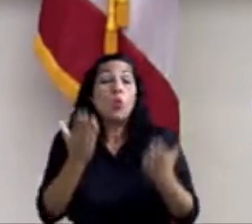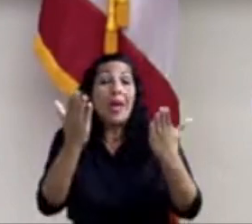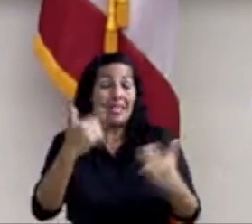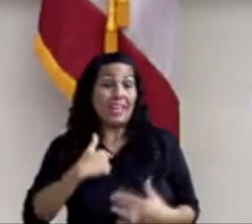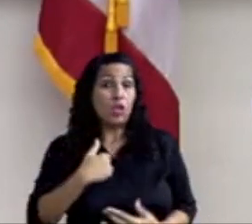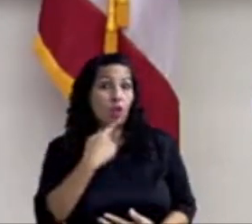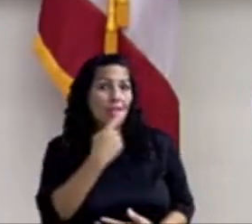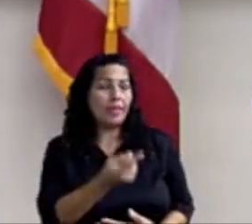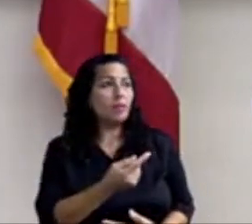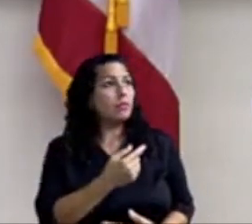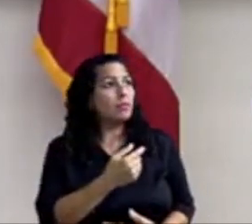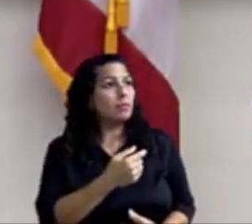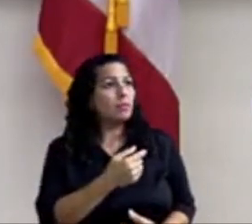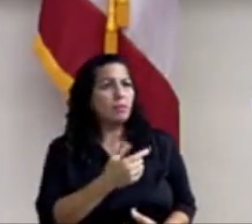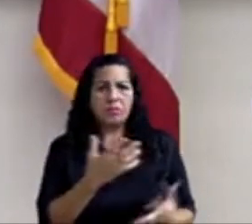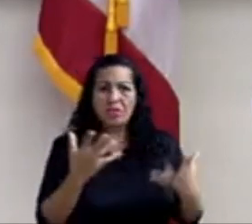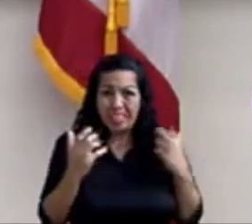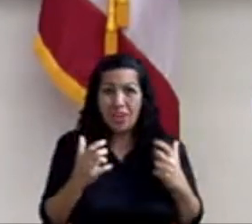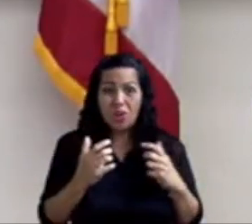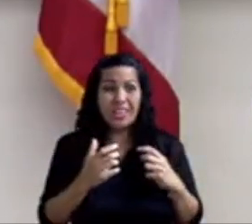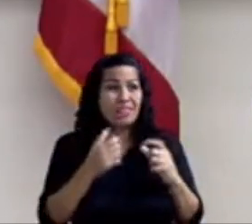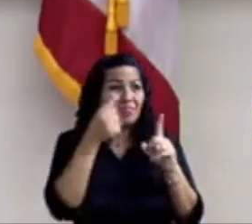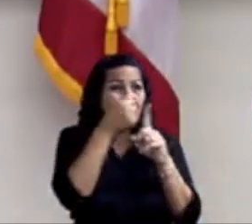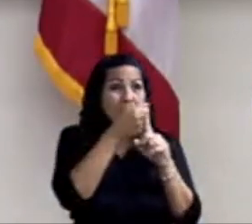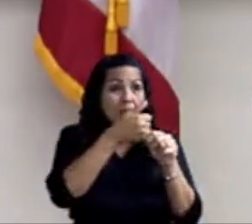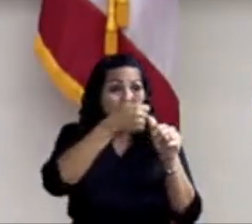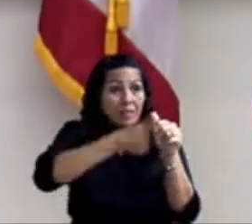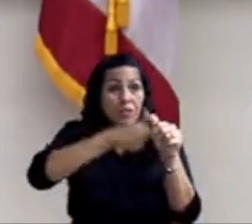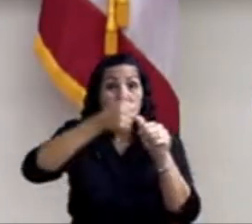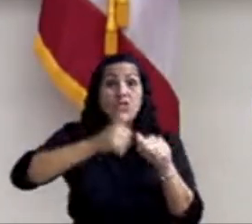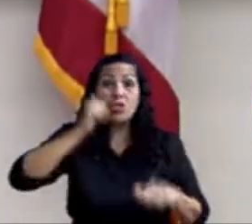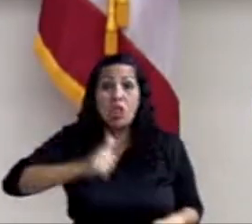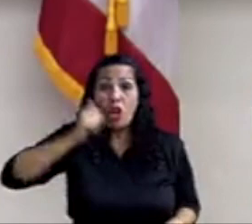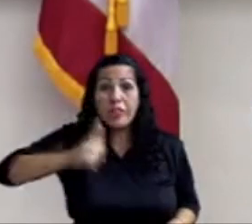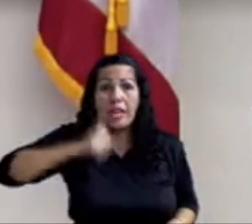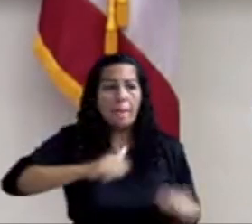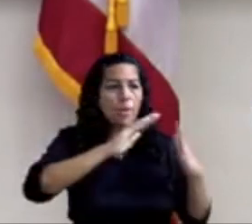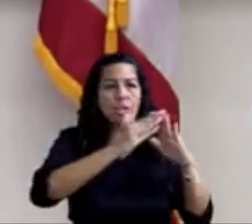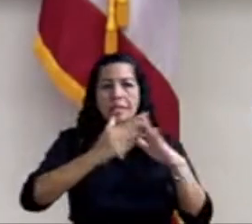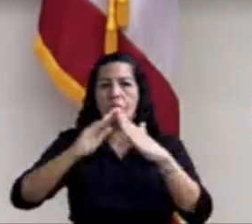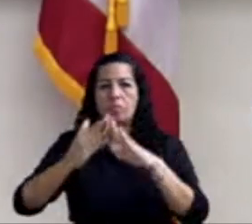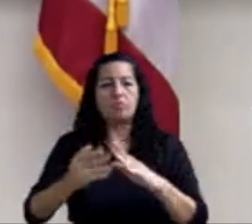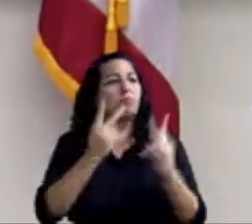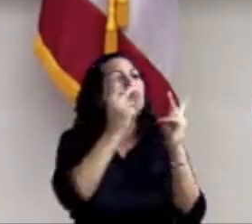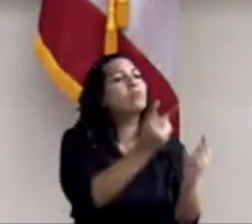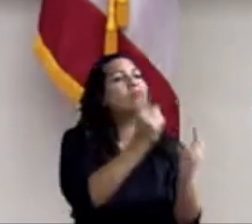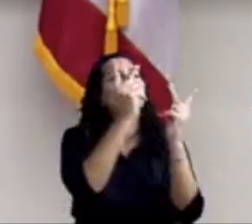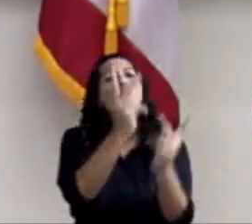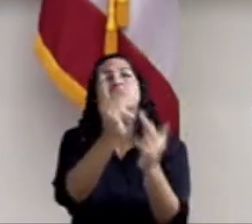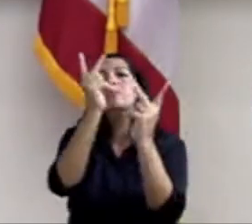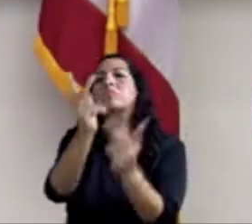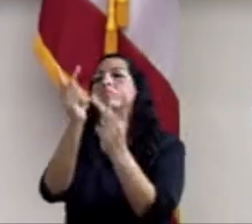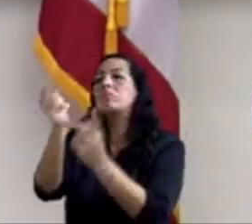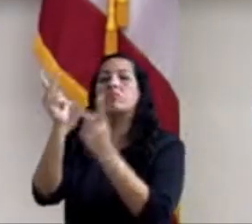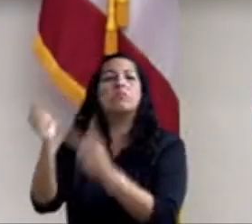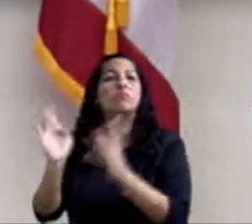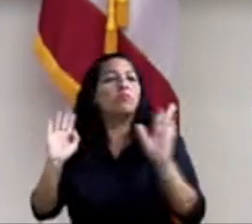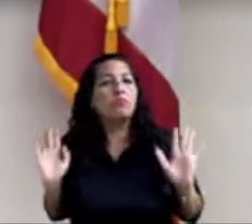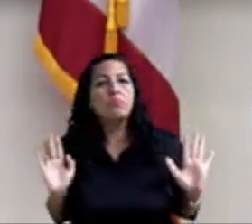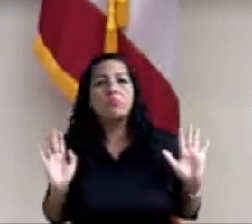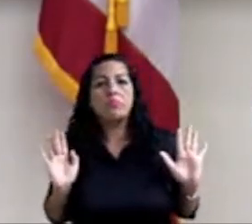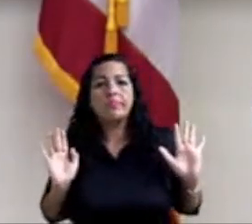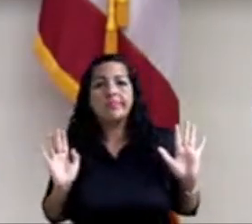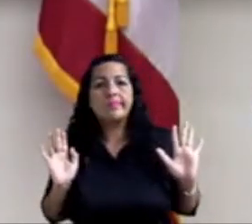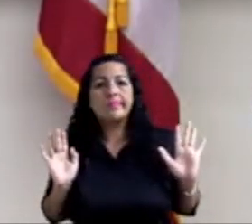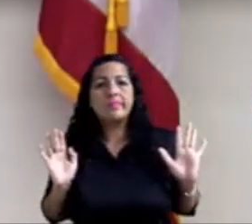servidor, yo quiero que estén impactando un municipio todos los días y yendo a áreas remotas en ese municipio que